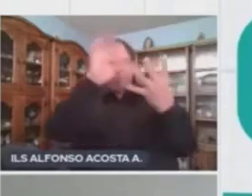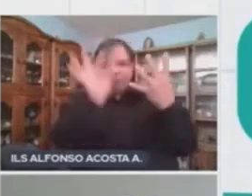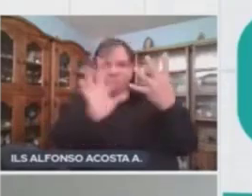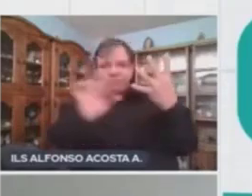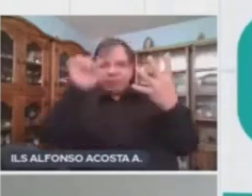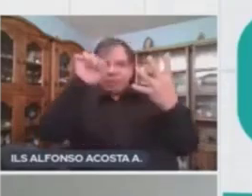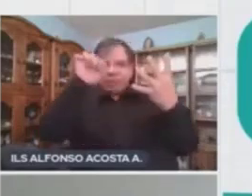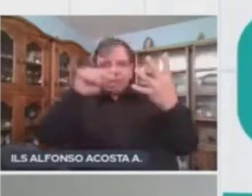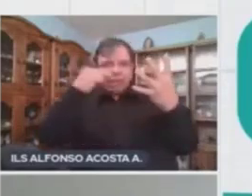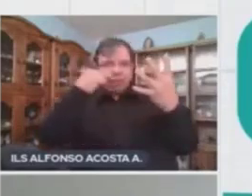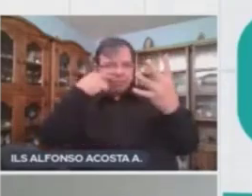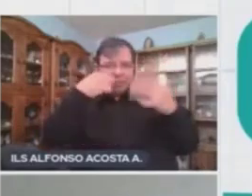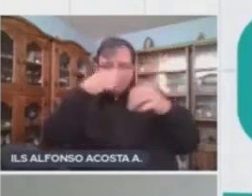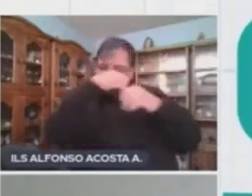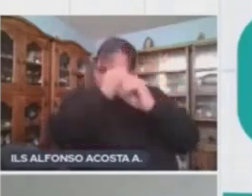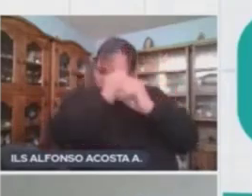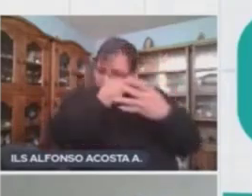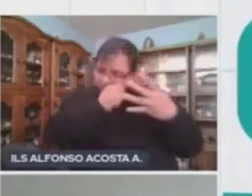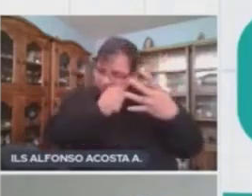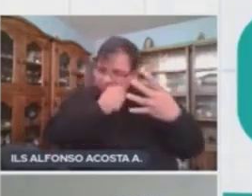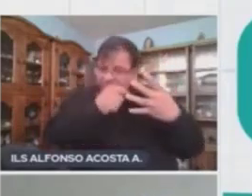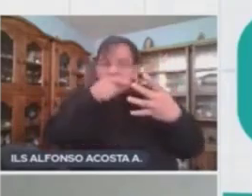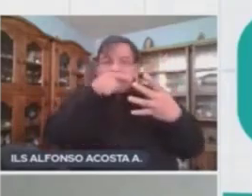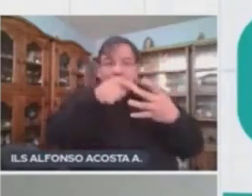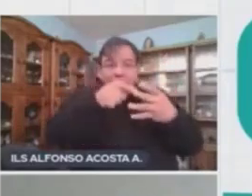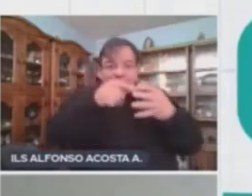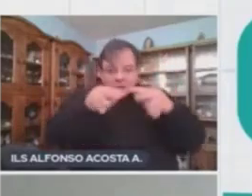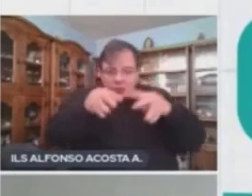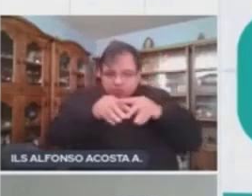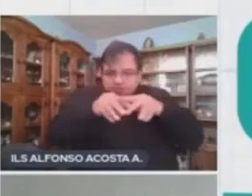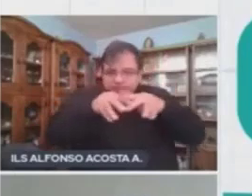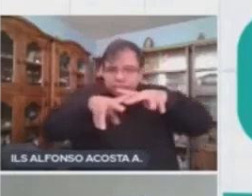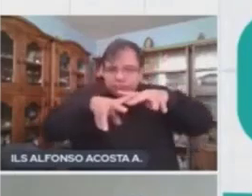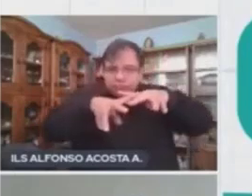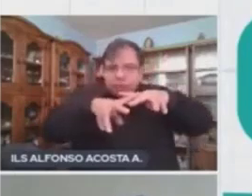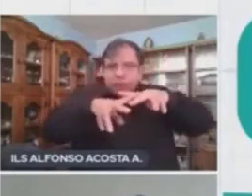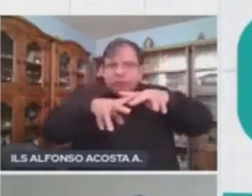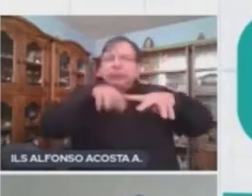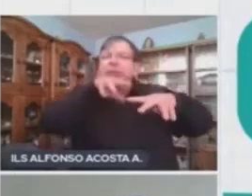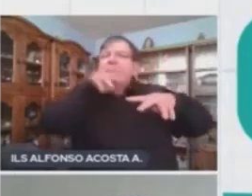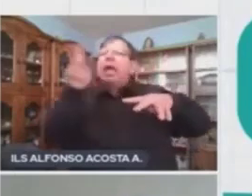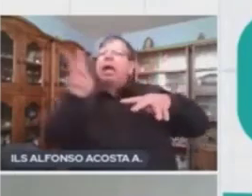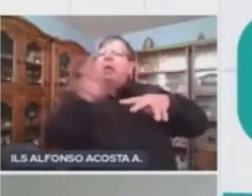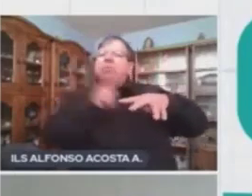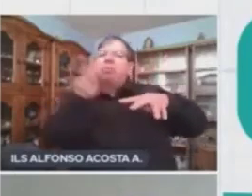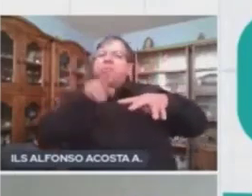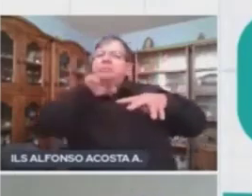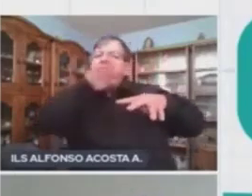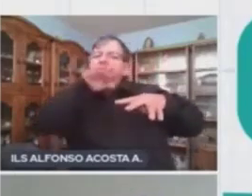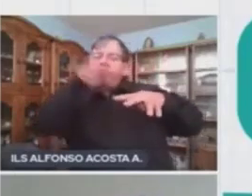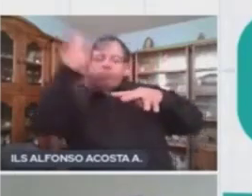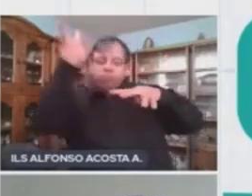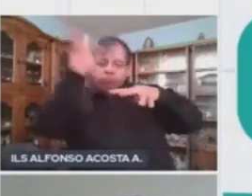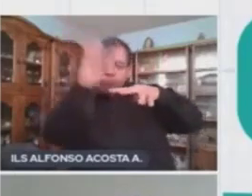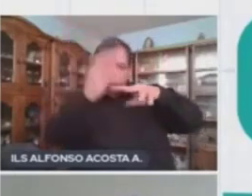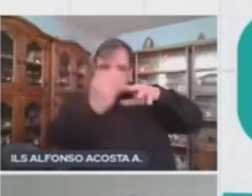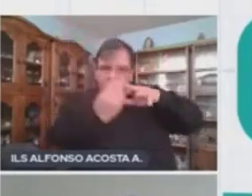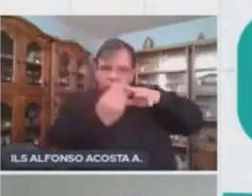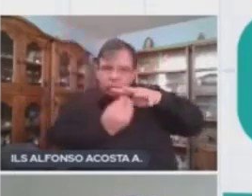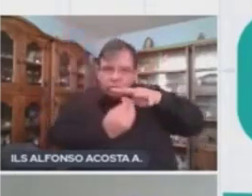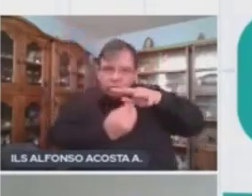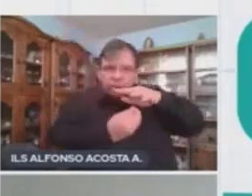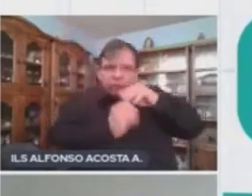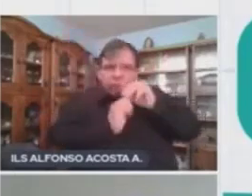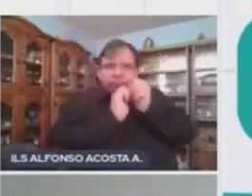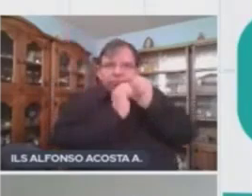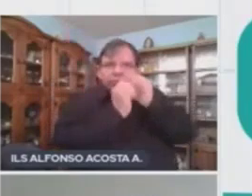través de una lupa. Gracias a esos poros entra el dióxido de carbono a la planta y sale el oxígeno que nosotros aprovechamos